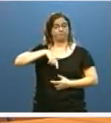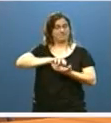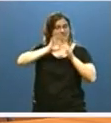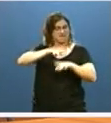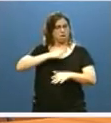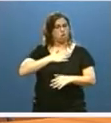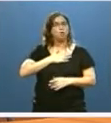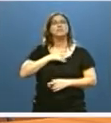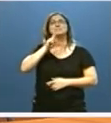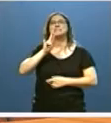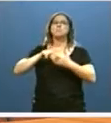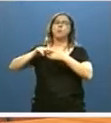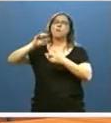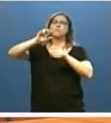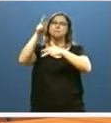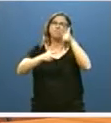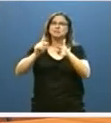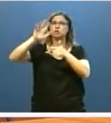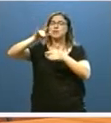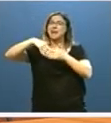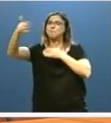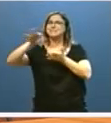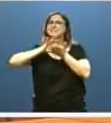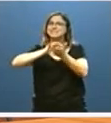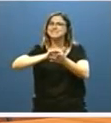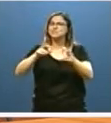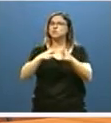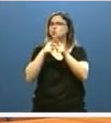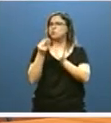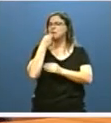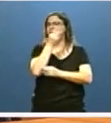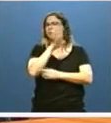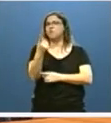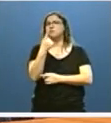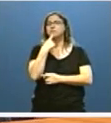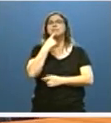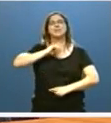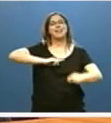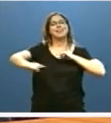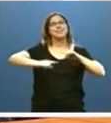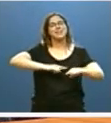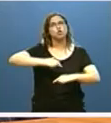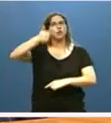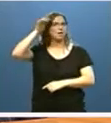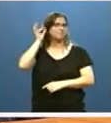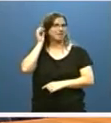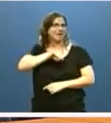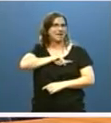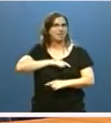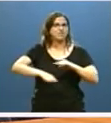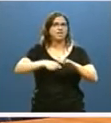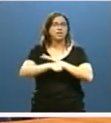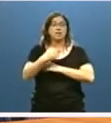la comunidad no foral con mejores servicios sociales, según la Asociación Estatal de Directoras y Gerentes, en su último